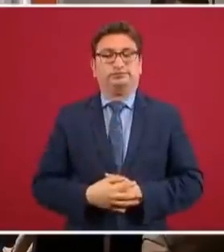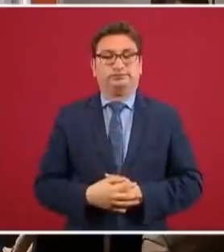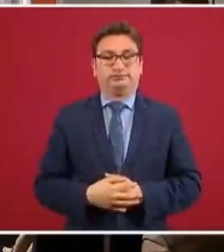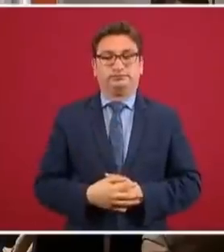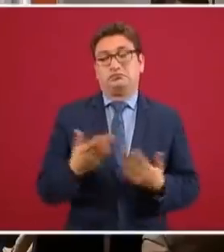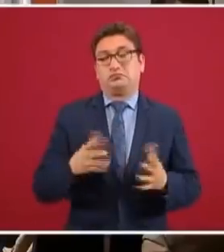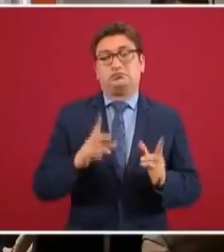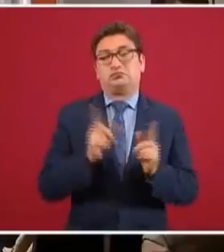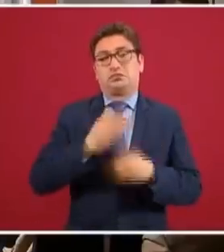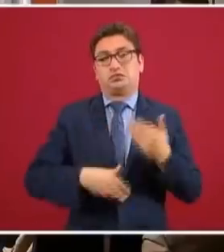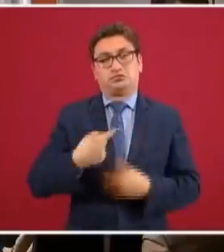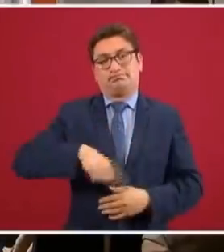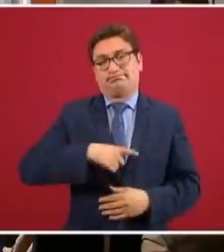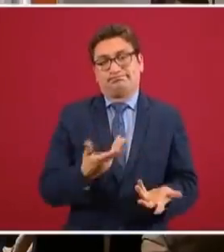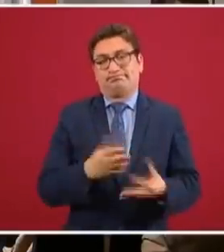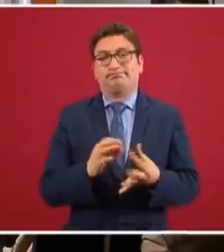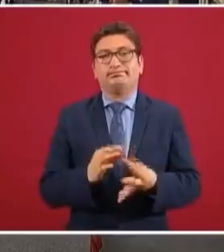Eso sería todo por nosotros, señor presidente.